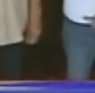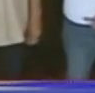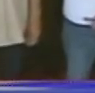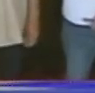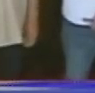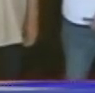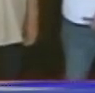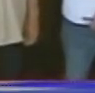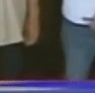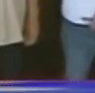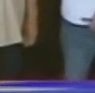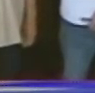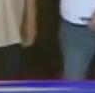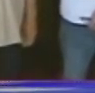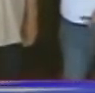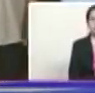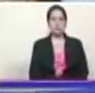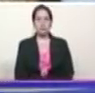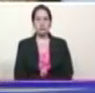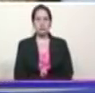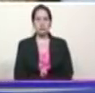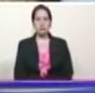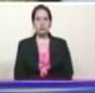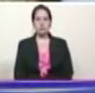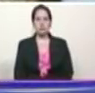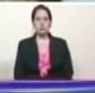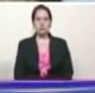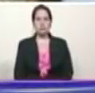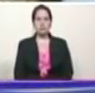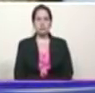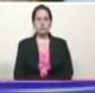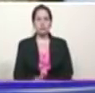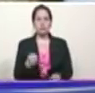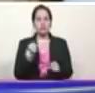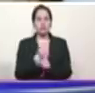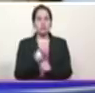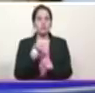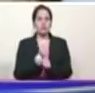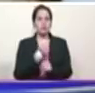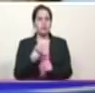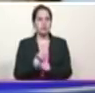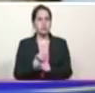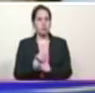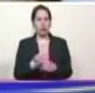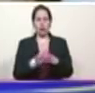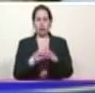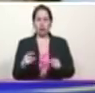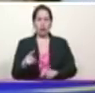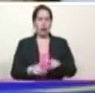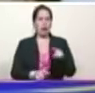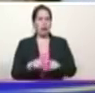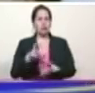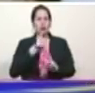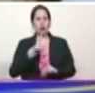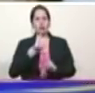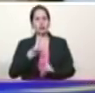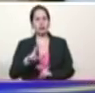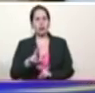a parir el trabajo los recursos y los resultados